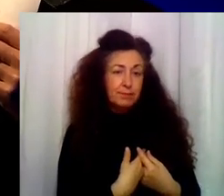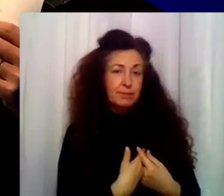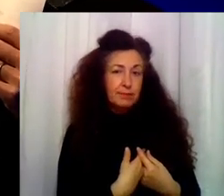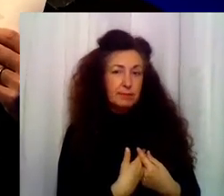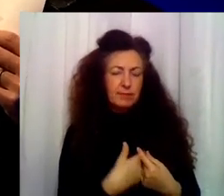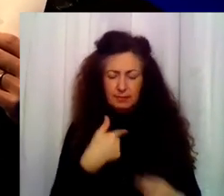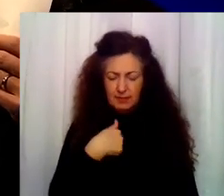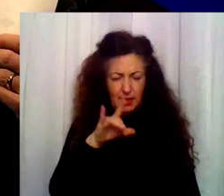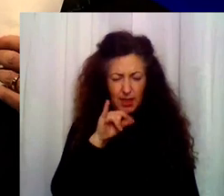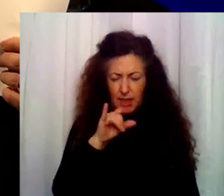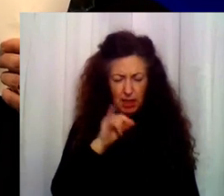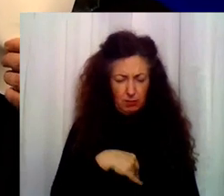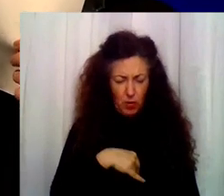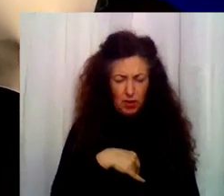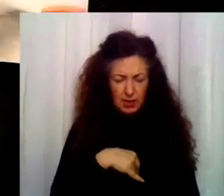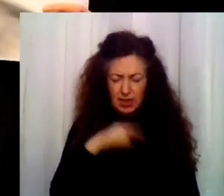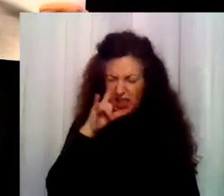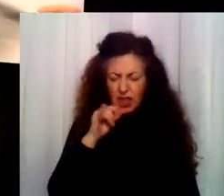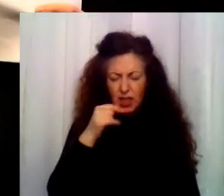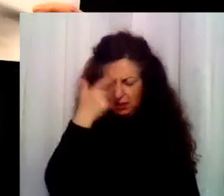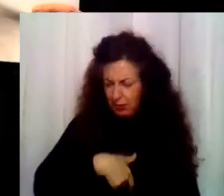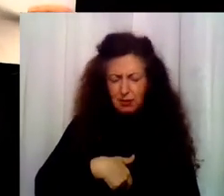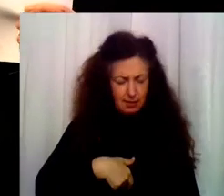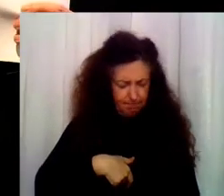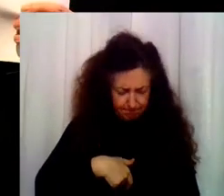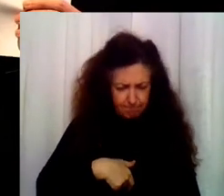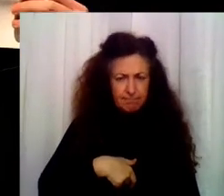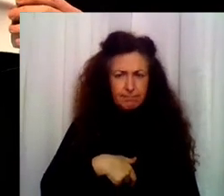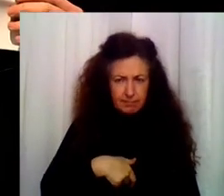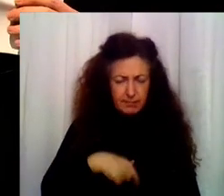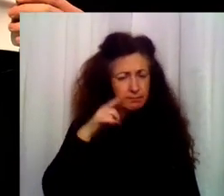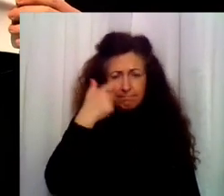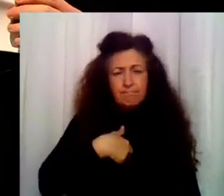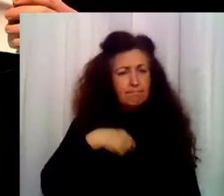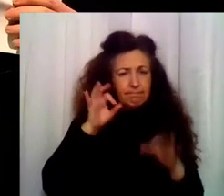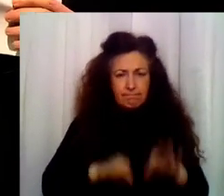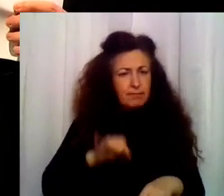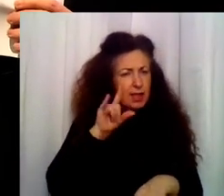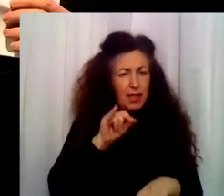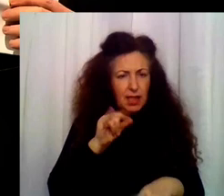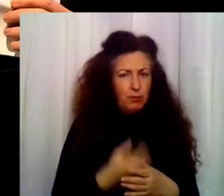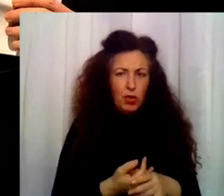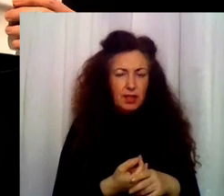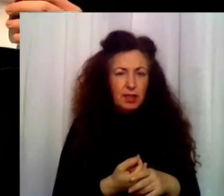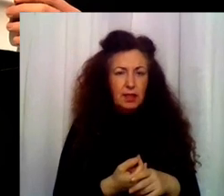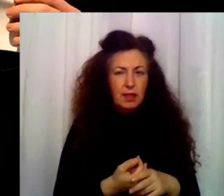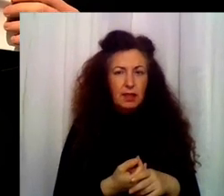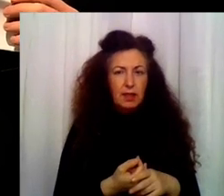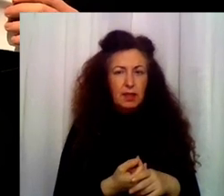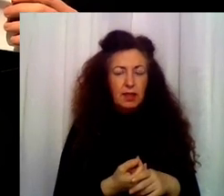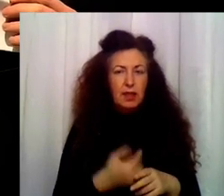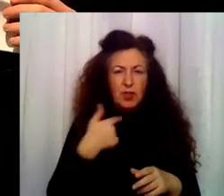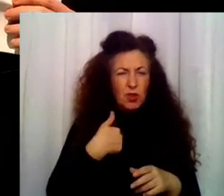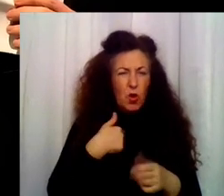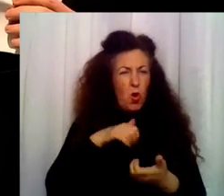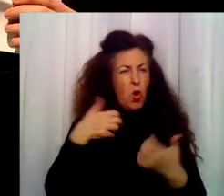Soy un gilipollas. No digas eso, por favor. No, sí, sí, sí. Sí, soy un gilipollas. Me parto las caras por